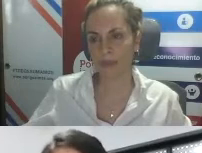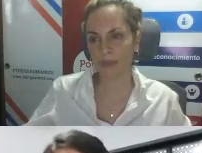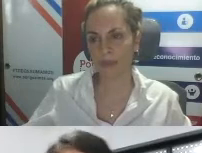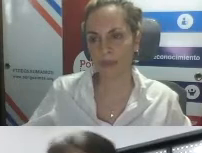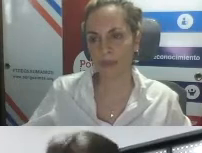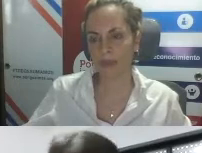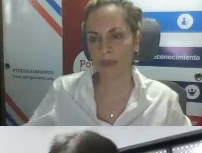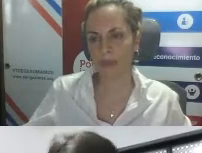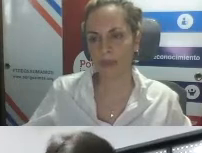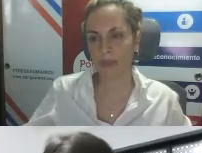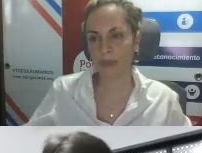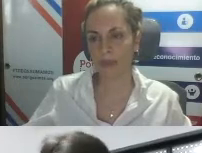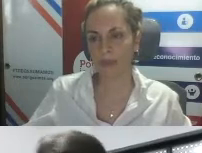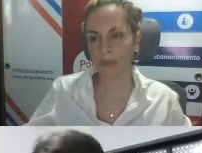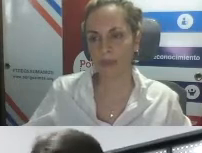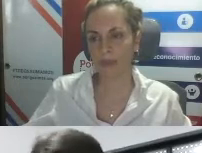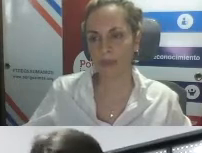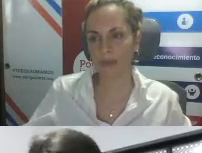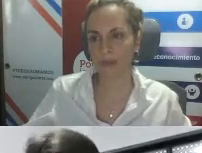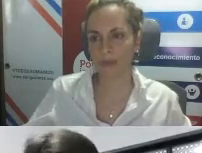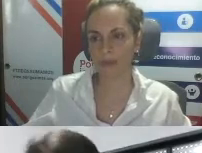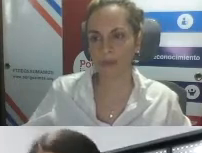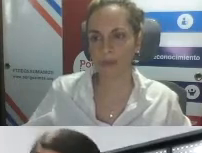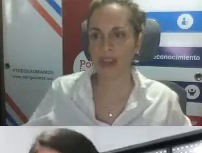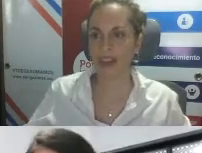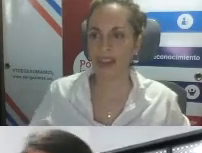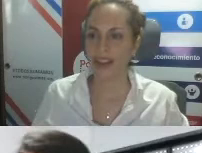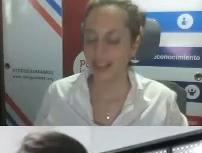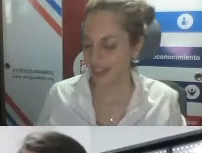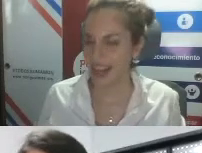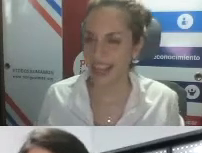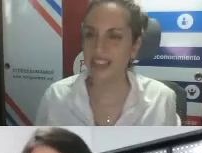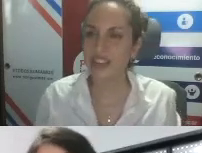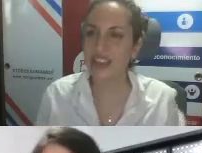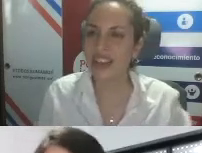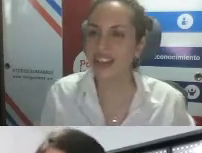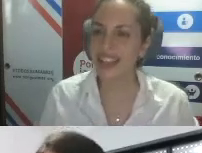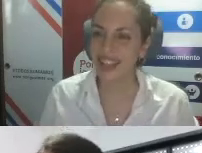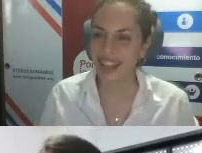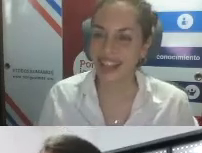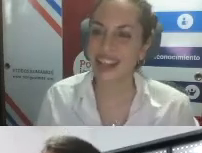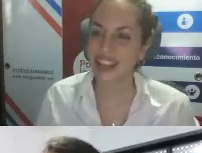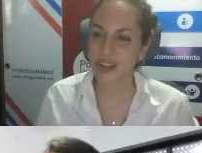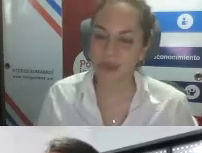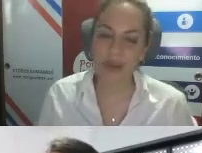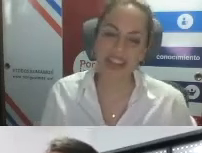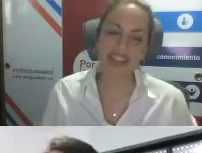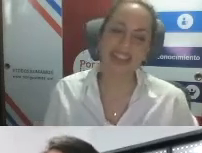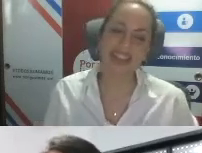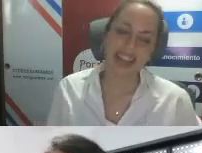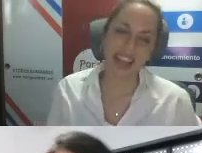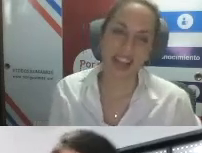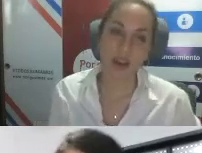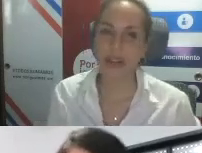acercar a toda la comunidad ¿La siguiente Ana? Dale en eso te sumo